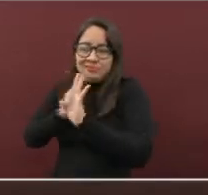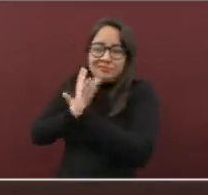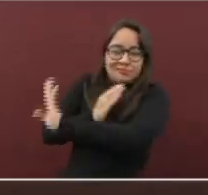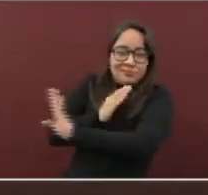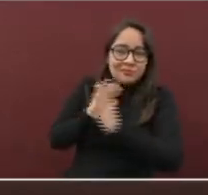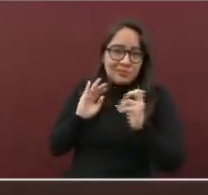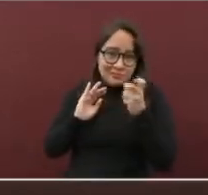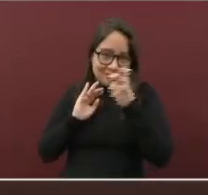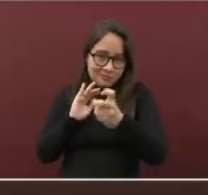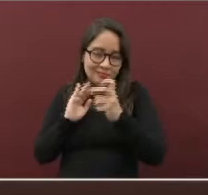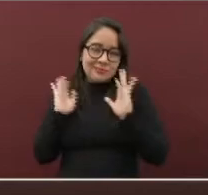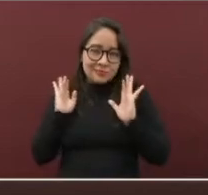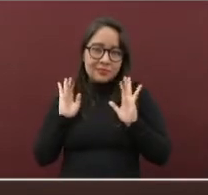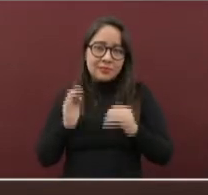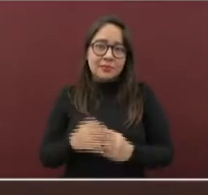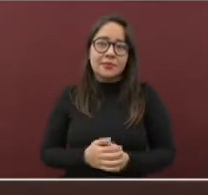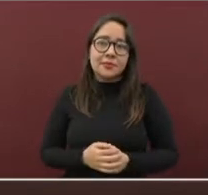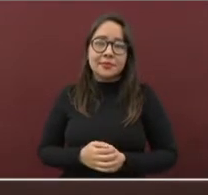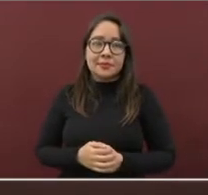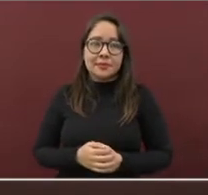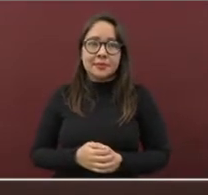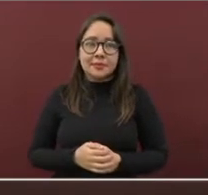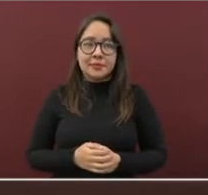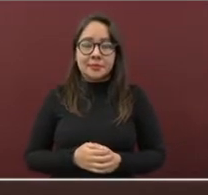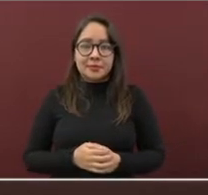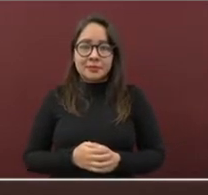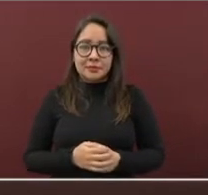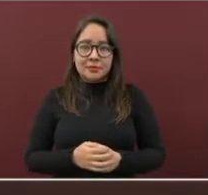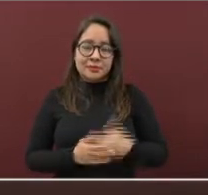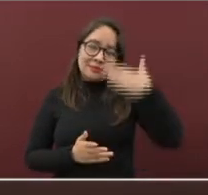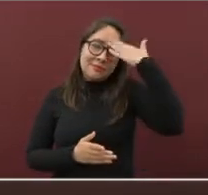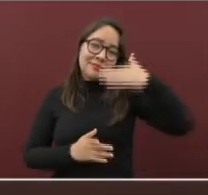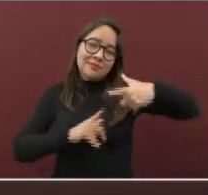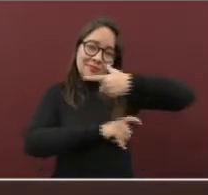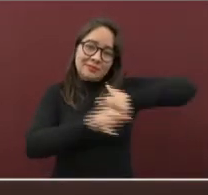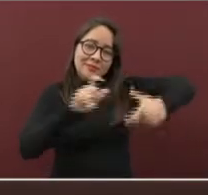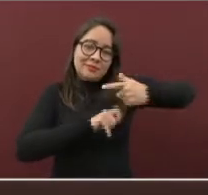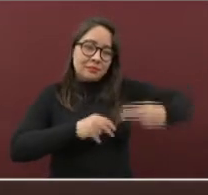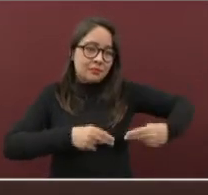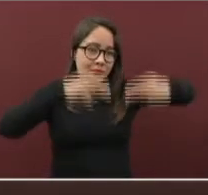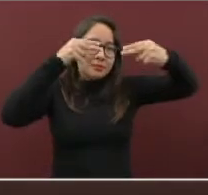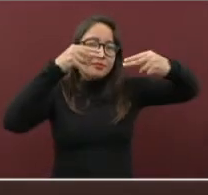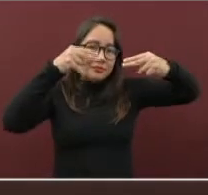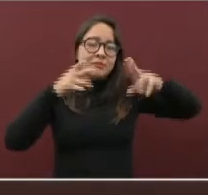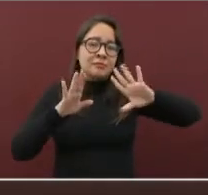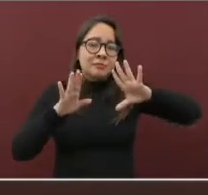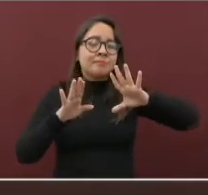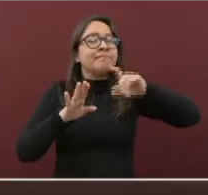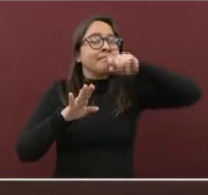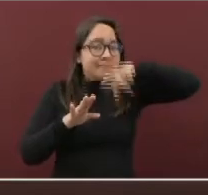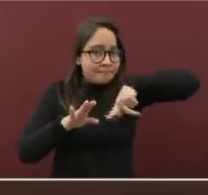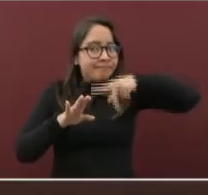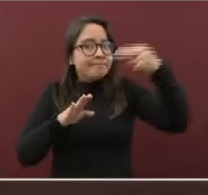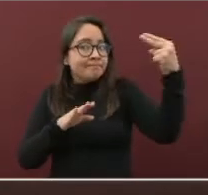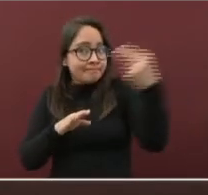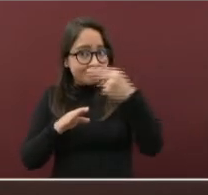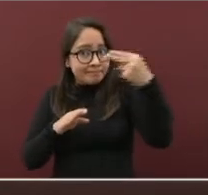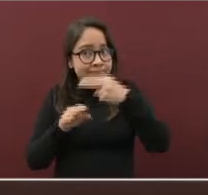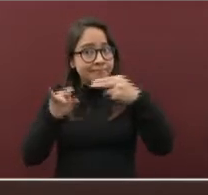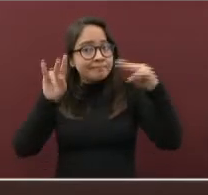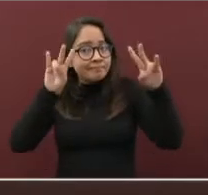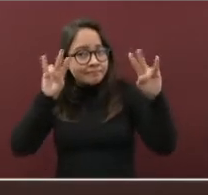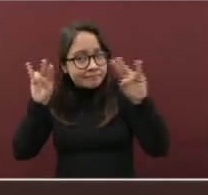se eviten aglomeraciones. El sector comercial, igualmente, debe estar muy